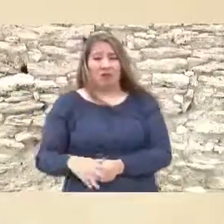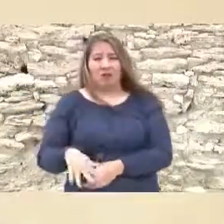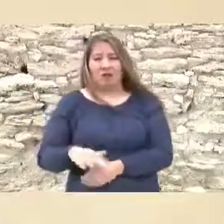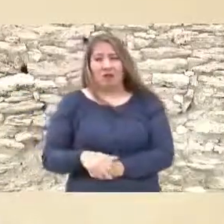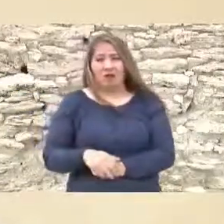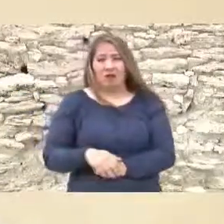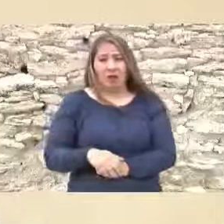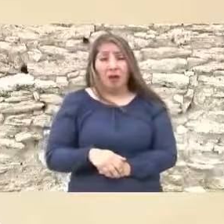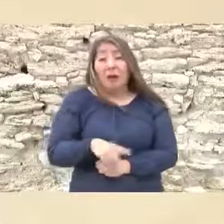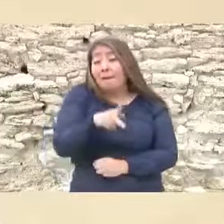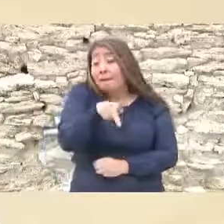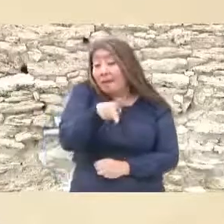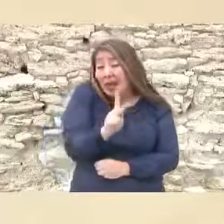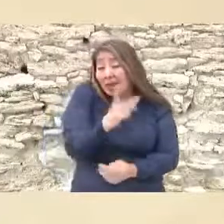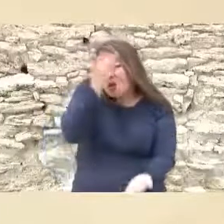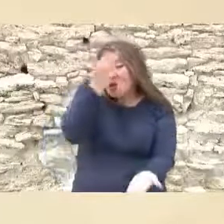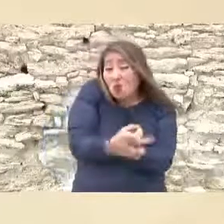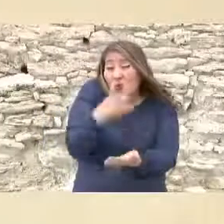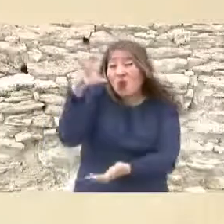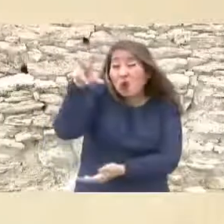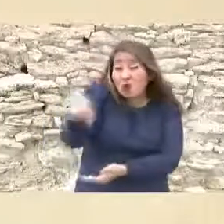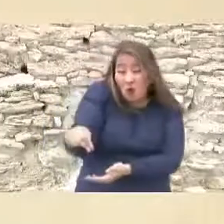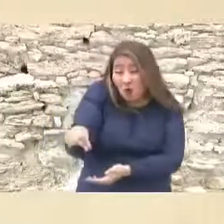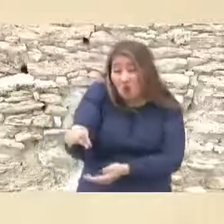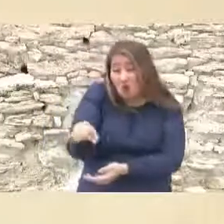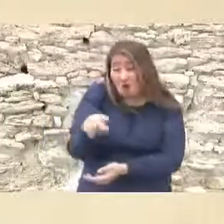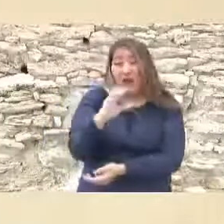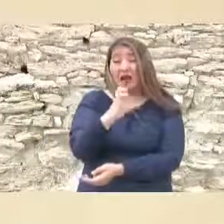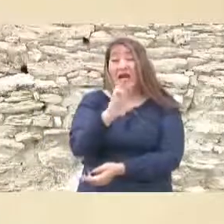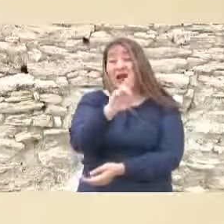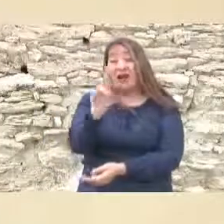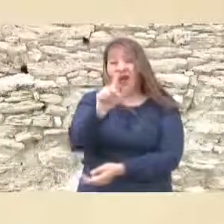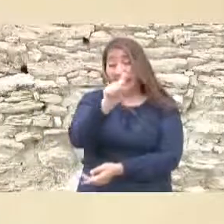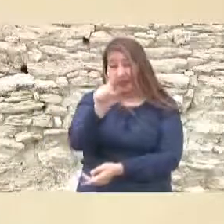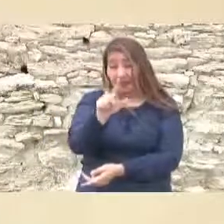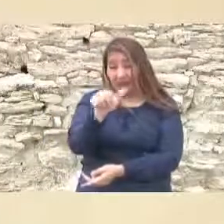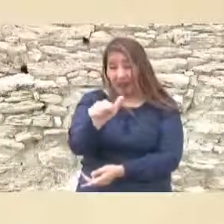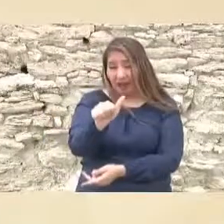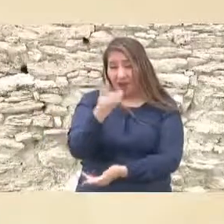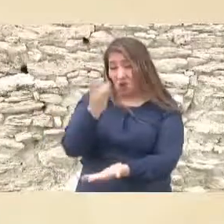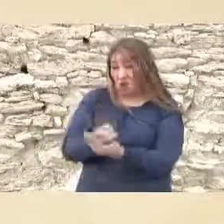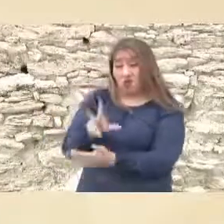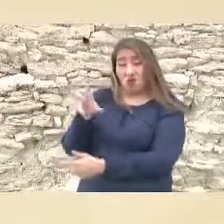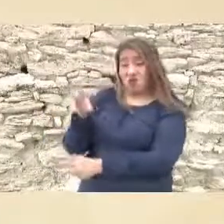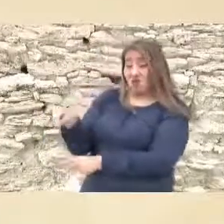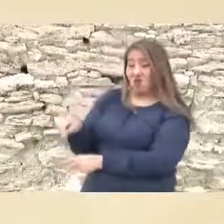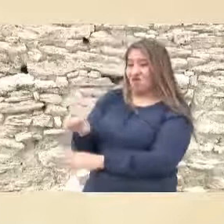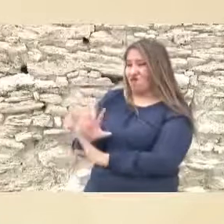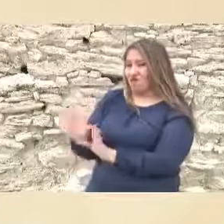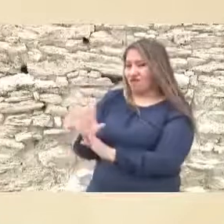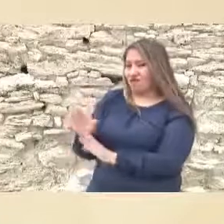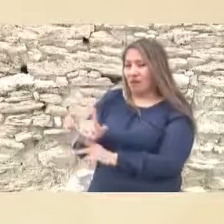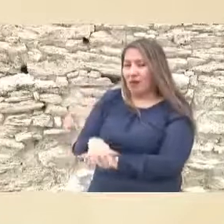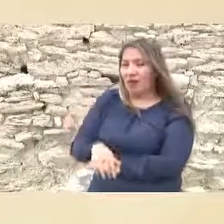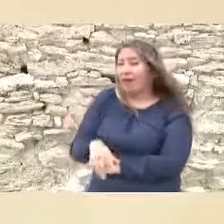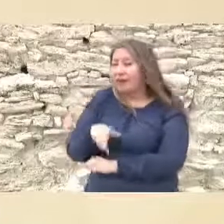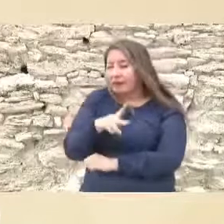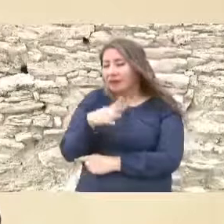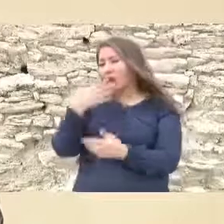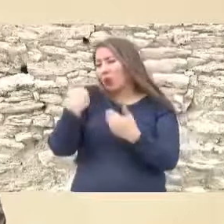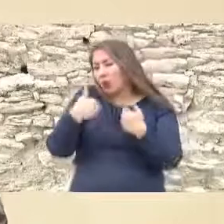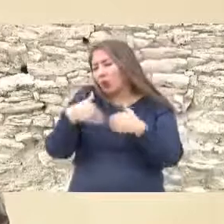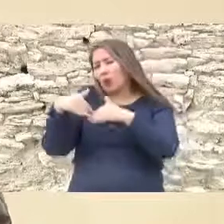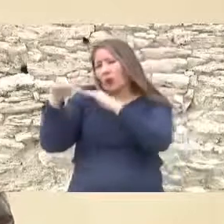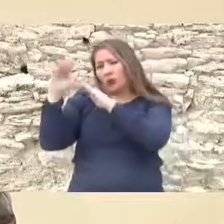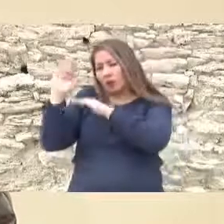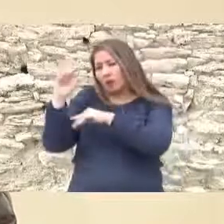Venustiano Carranza que desde que tomaron preso en